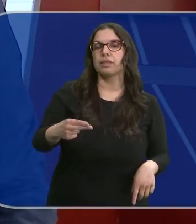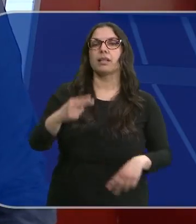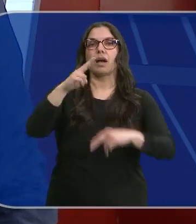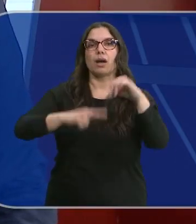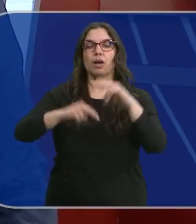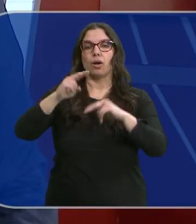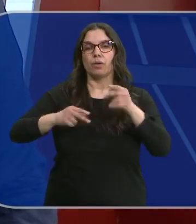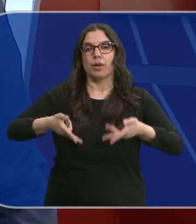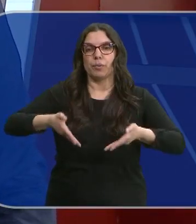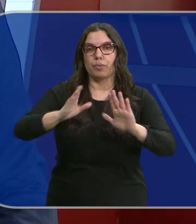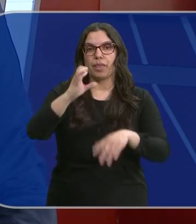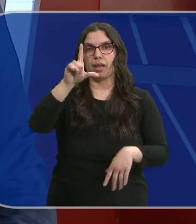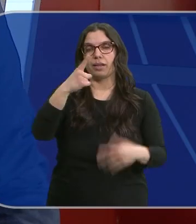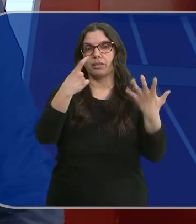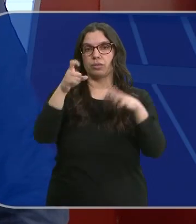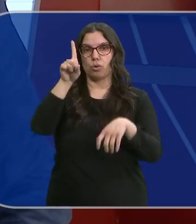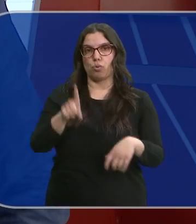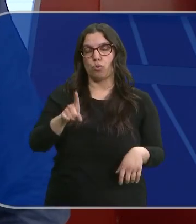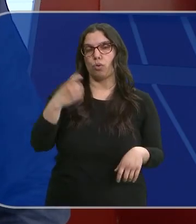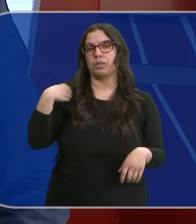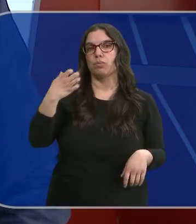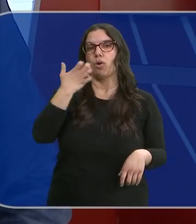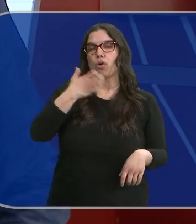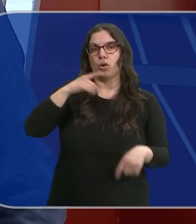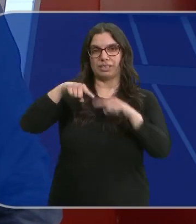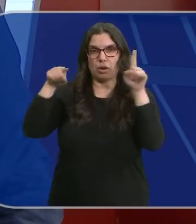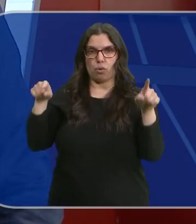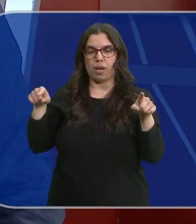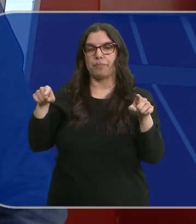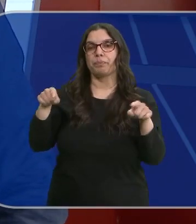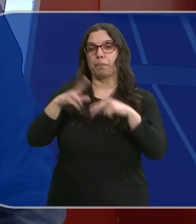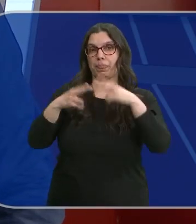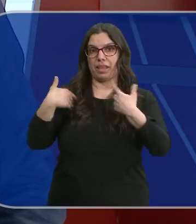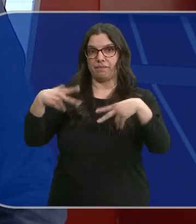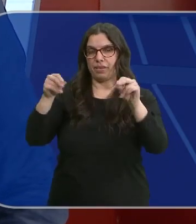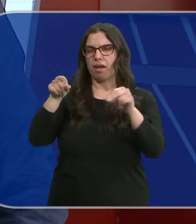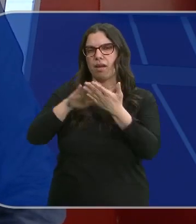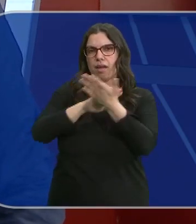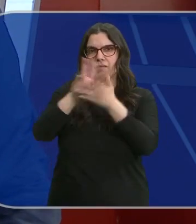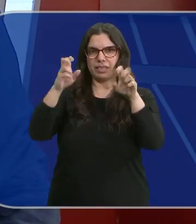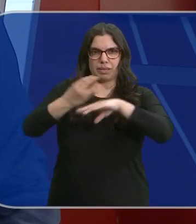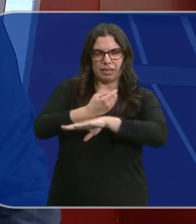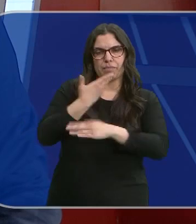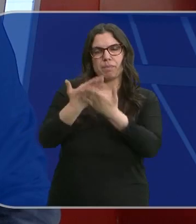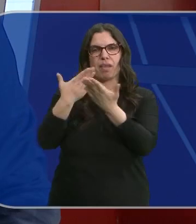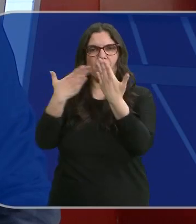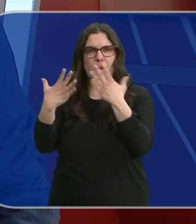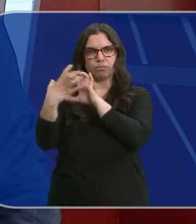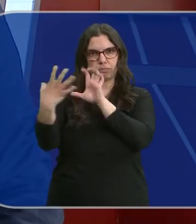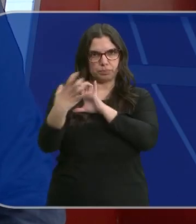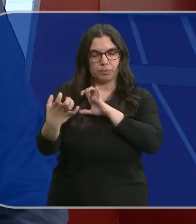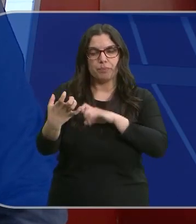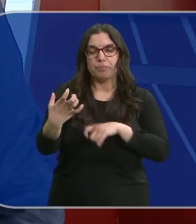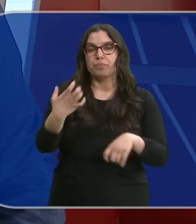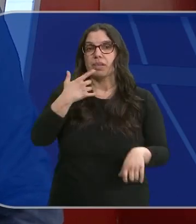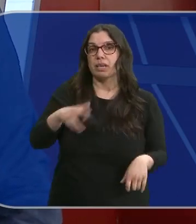de las obras de la carretera CL-601 en Navacerrada, en Segovia. Allí ha hablado de trenes y ha pedido diálogo y entendimiento. González Corral